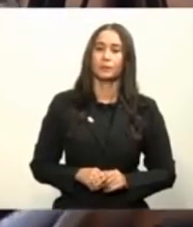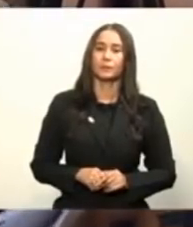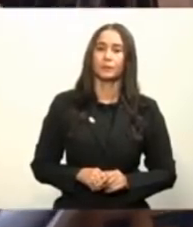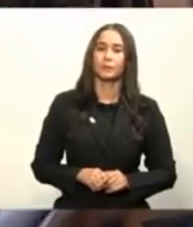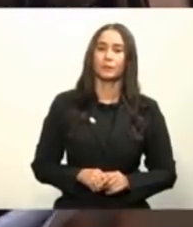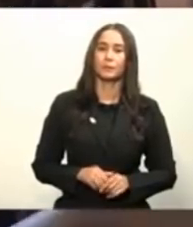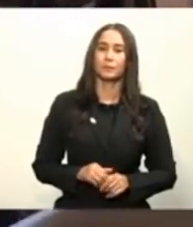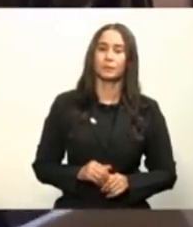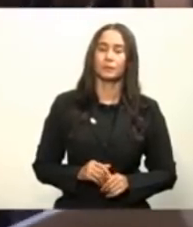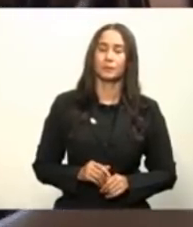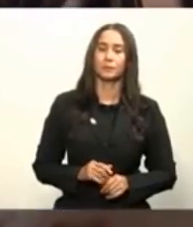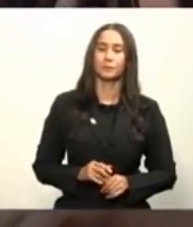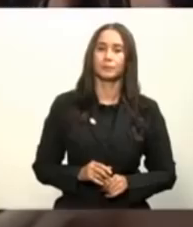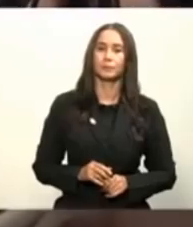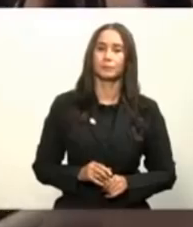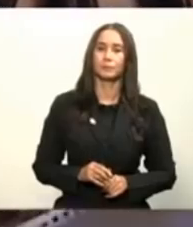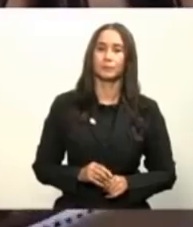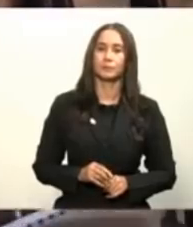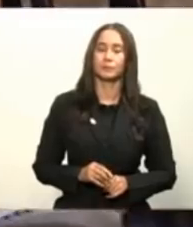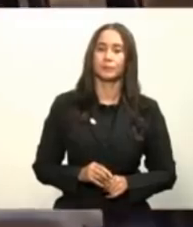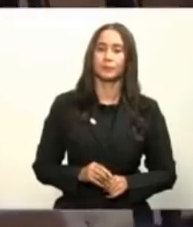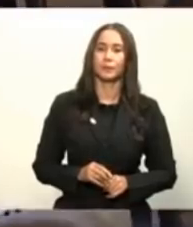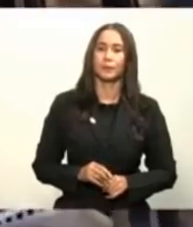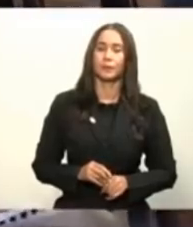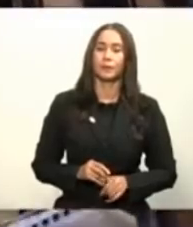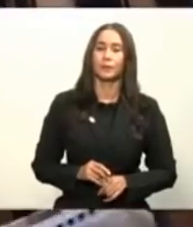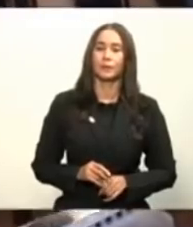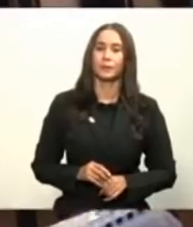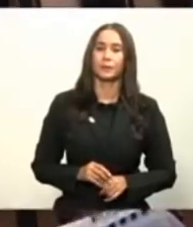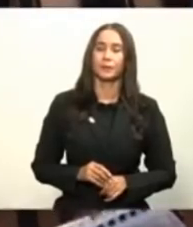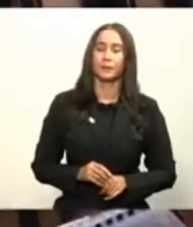preguntar estás Altagracia? Ah perdón ¿Cómo está usted?